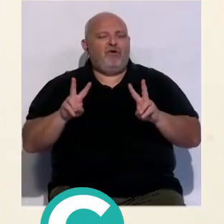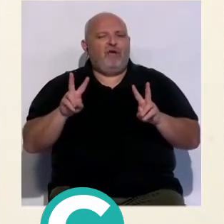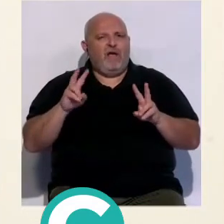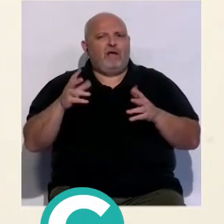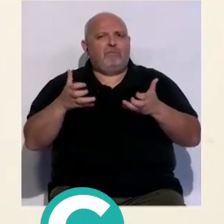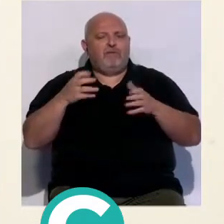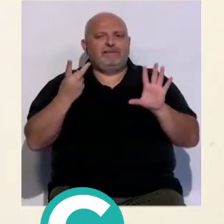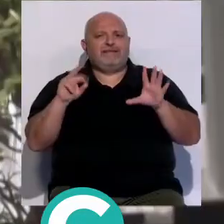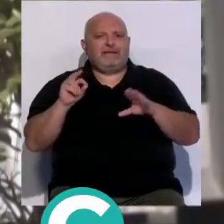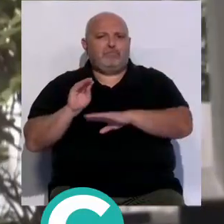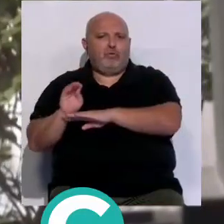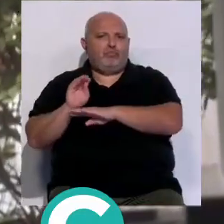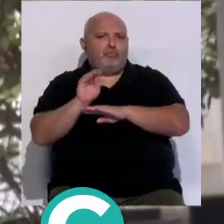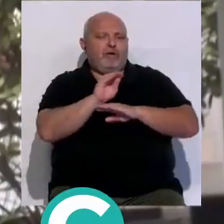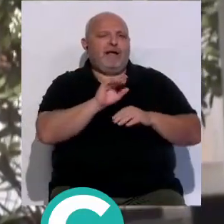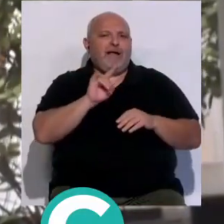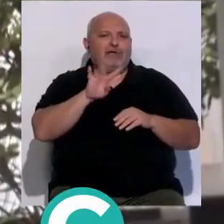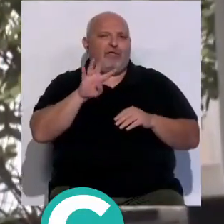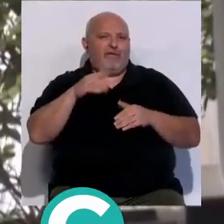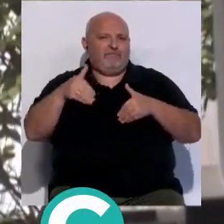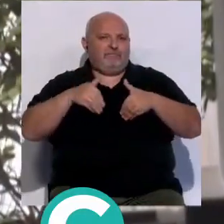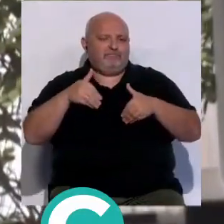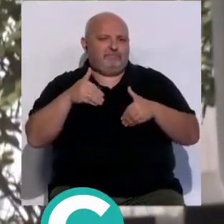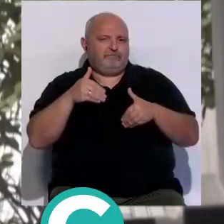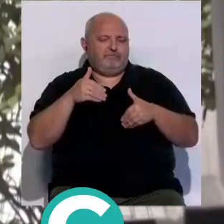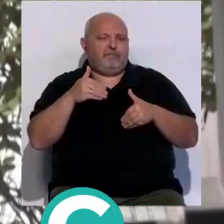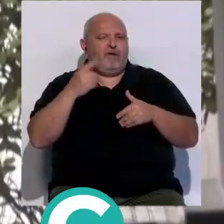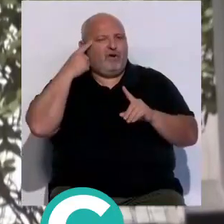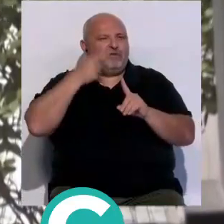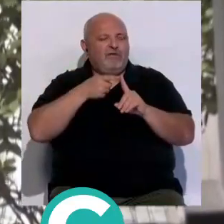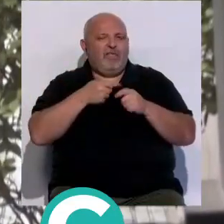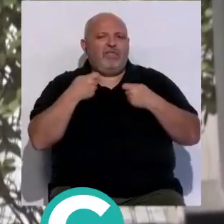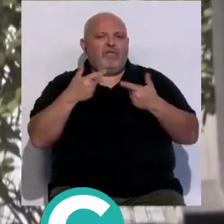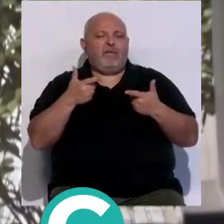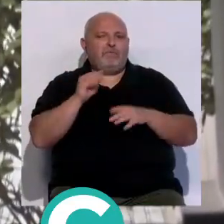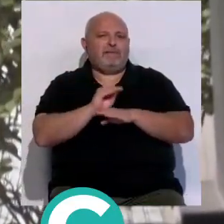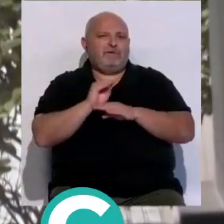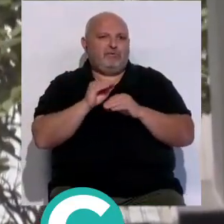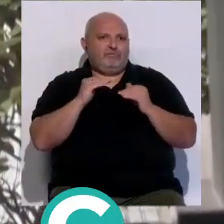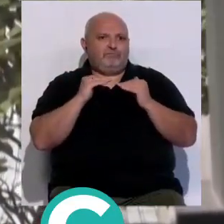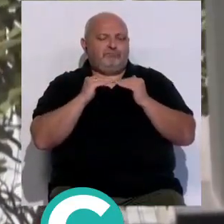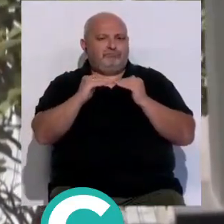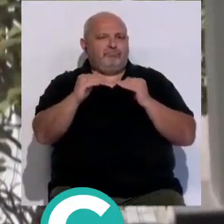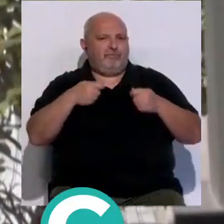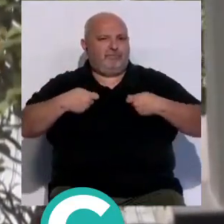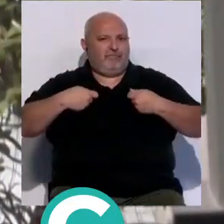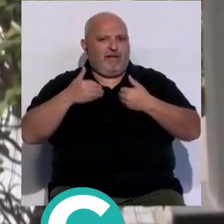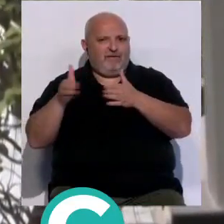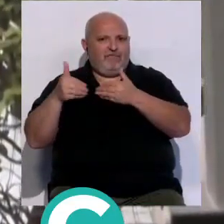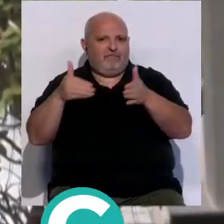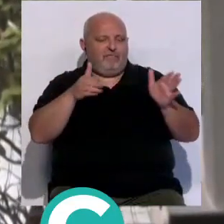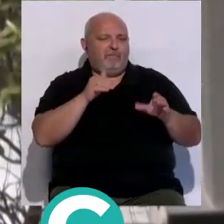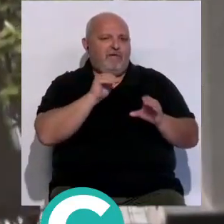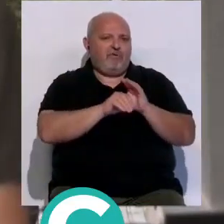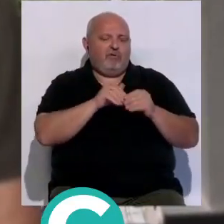favorable 70 de las 214 subvenciones presentadas su objetivo es promover el mantenimiento de la actividad comercial con ayudas